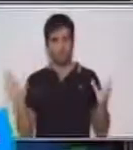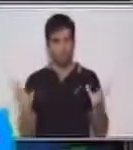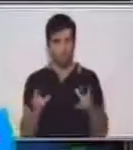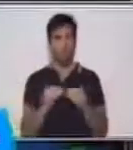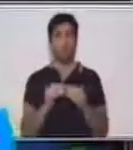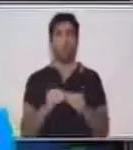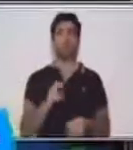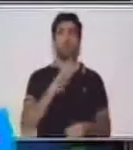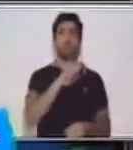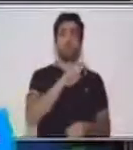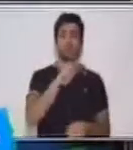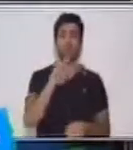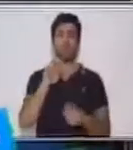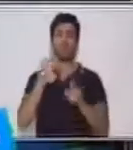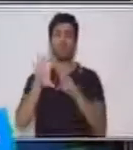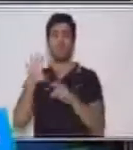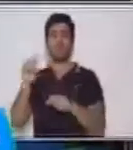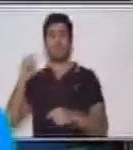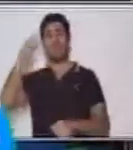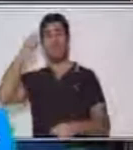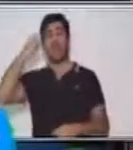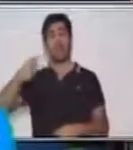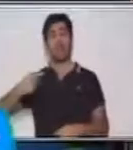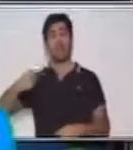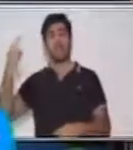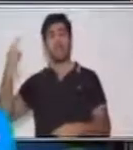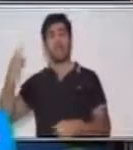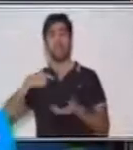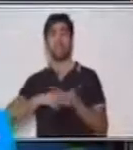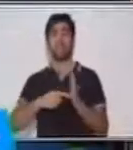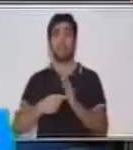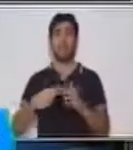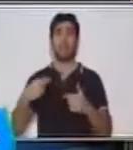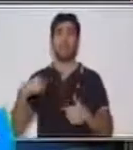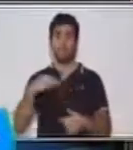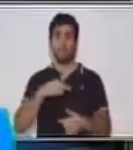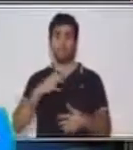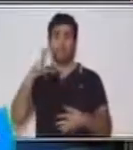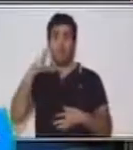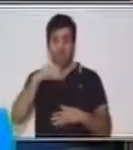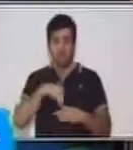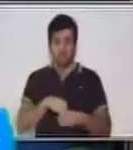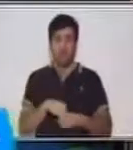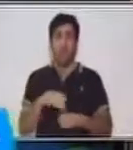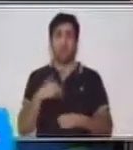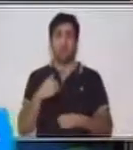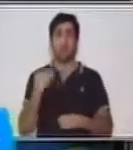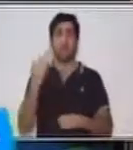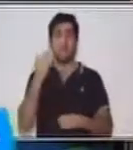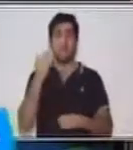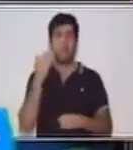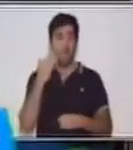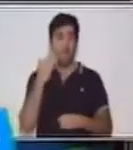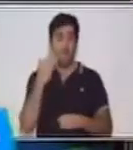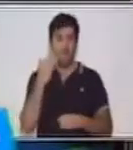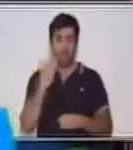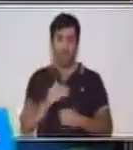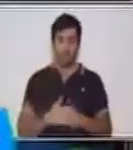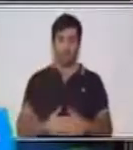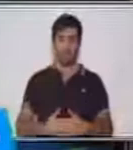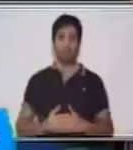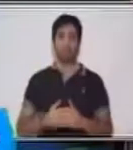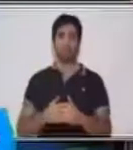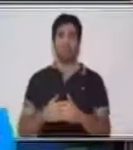representa el tiempo en que nosotros permanecimos en el vientre de nuestra madre, la etapa de gestación. Por lo tanto,